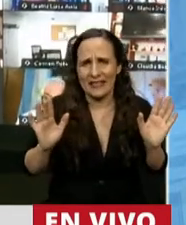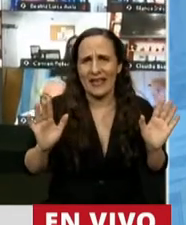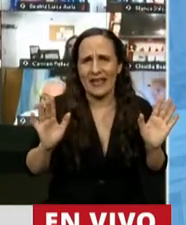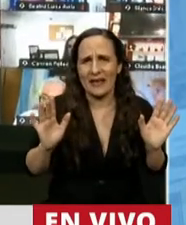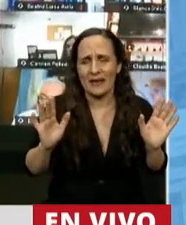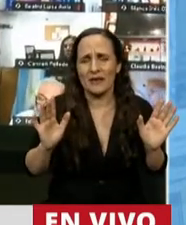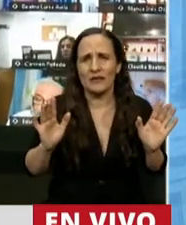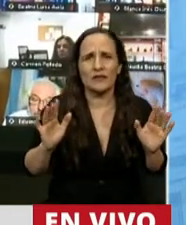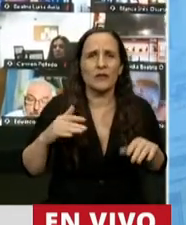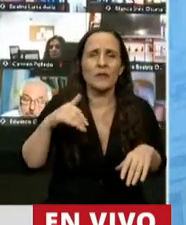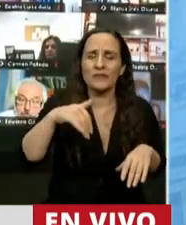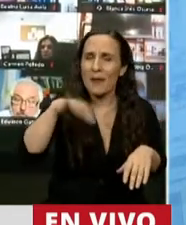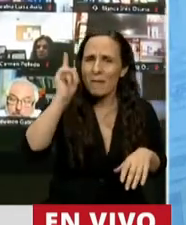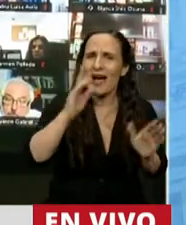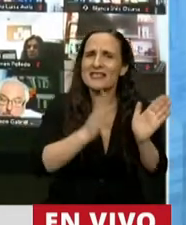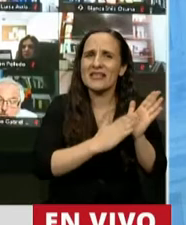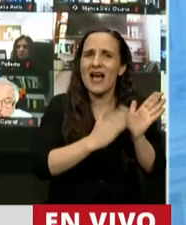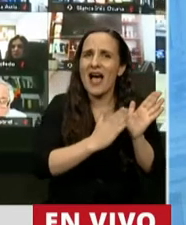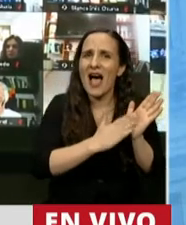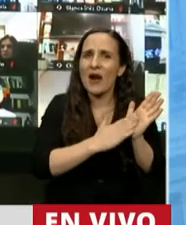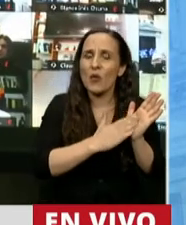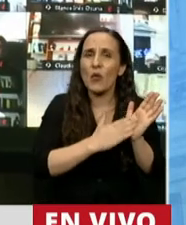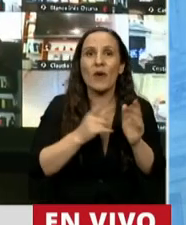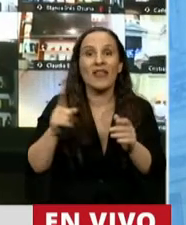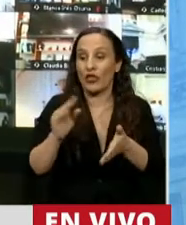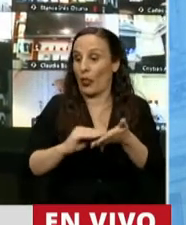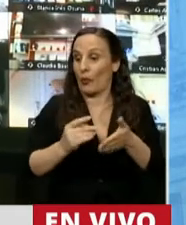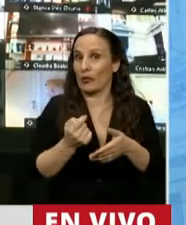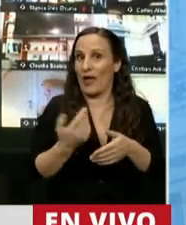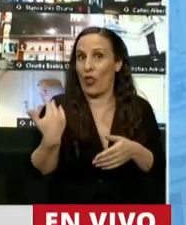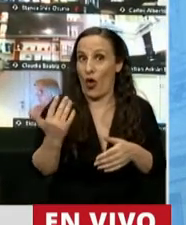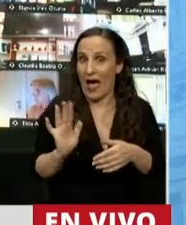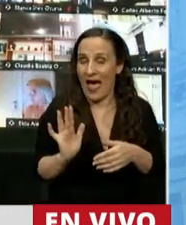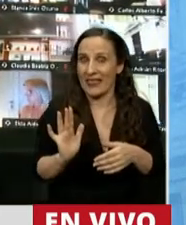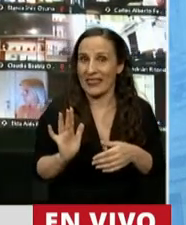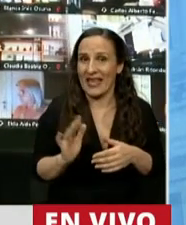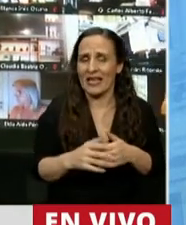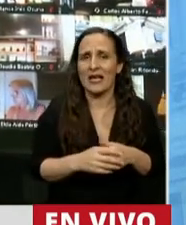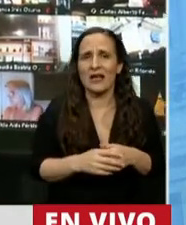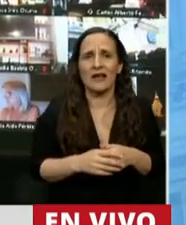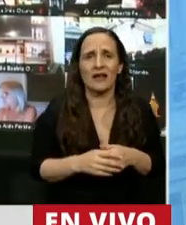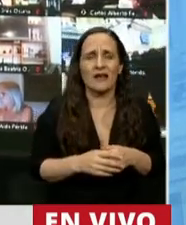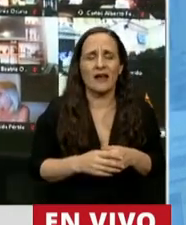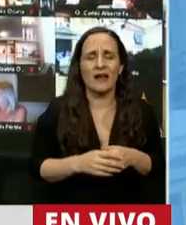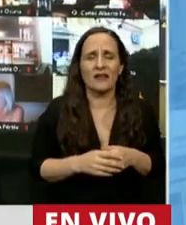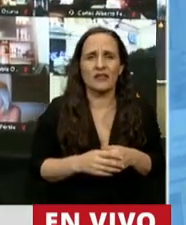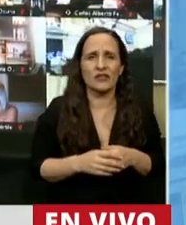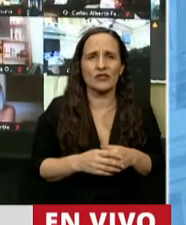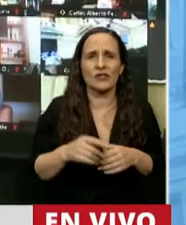fundamentalmente algunos argumentos que recién daba el diputado propinante, que pueden, que están a nuestro modo de ver,